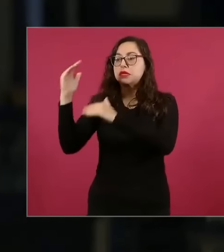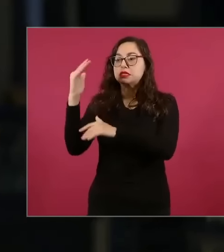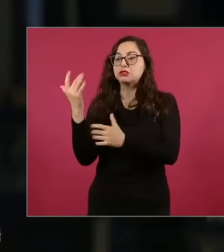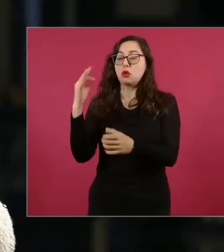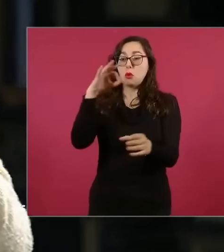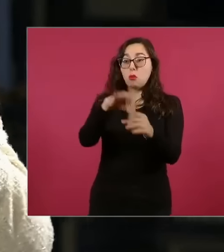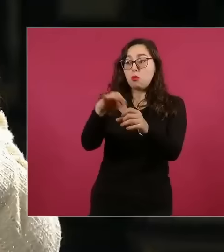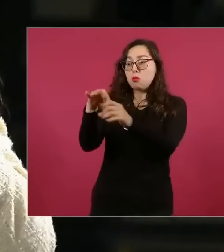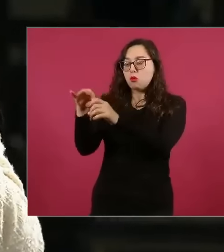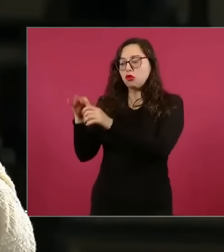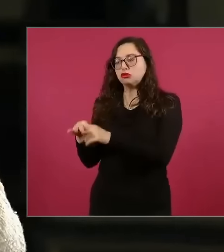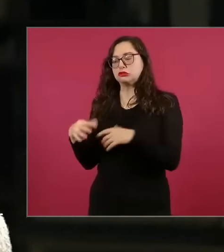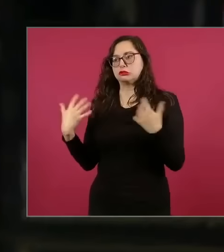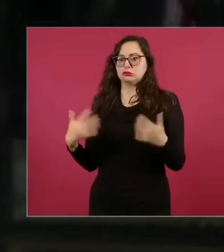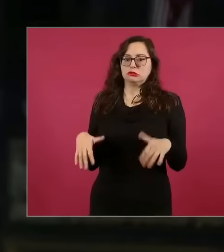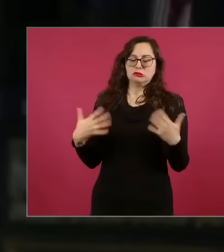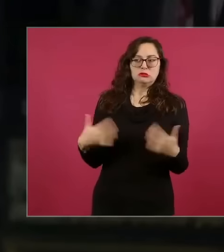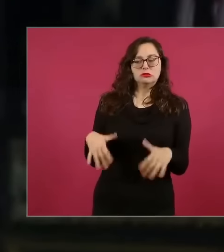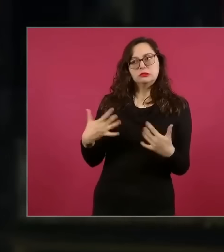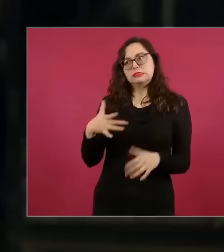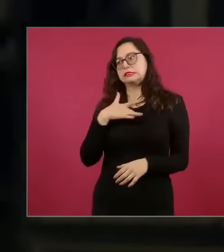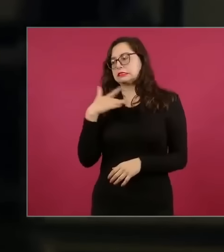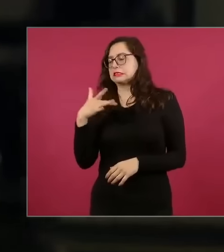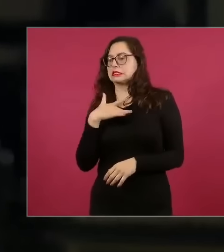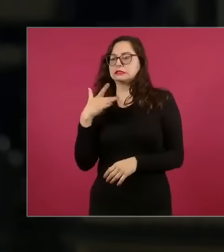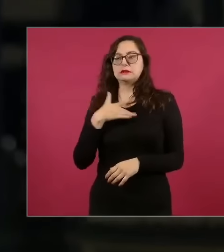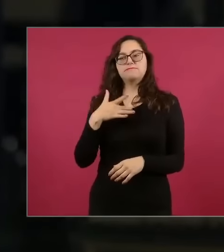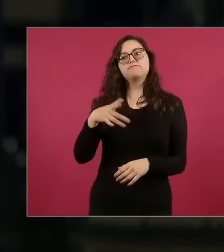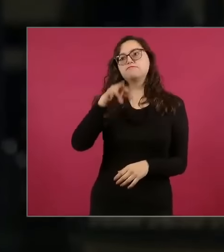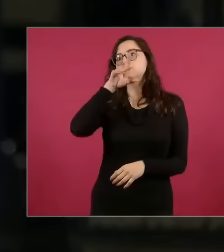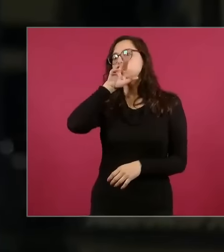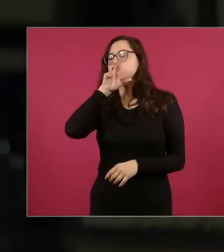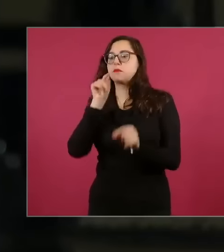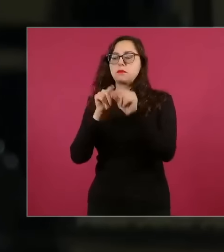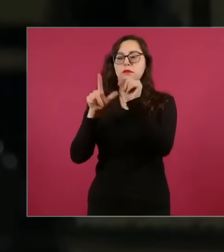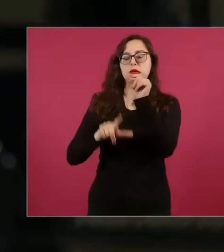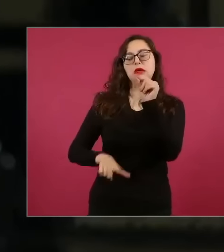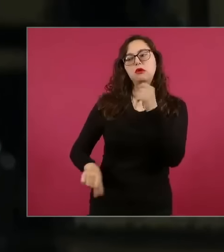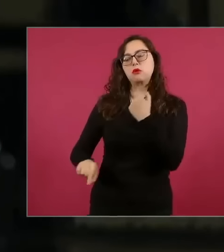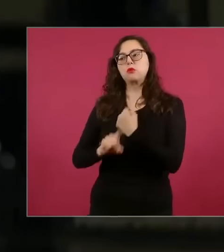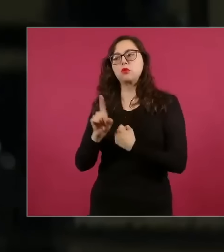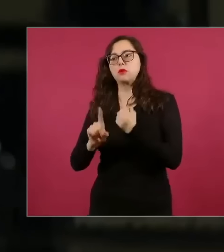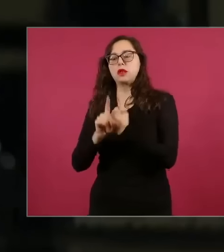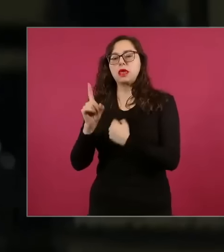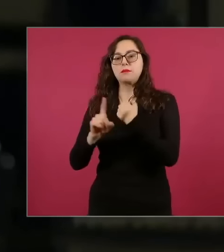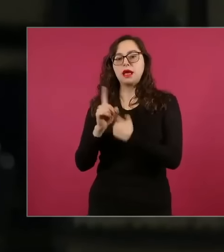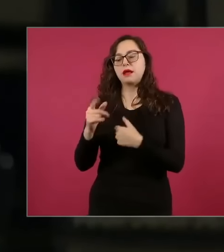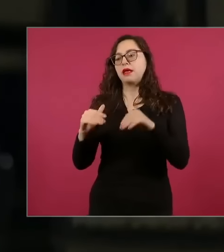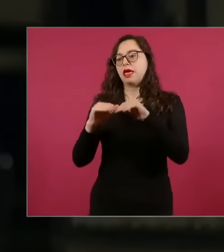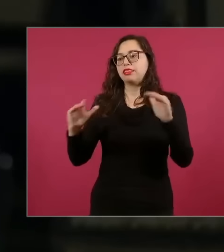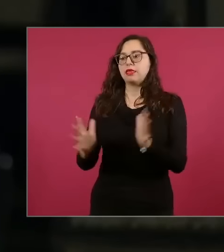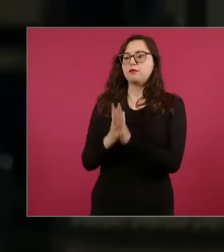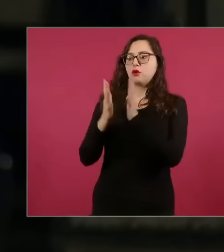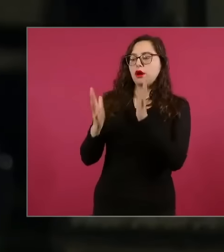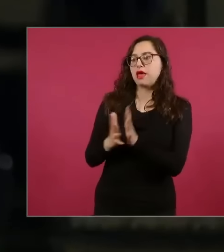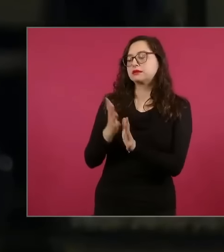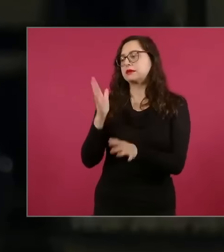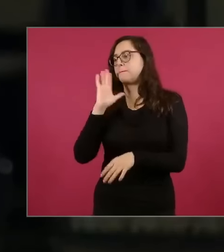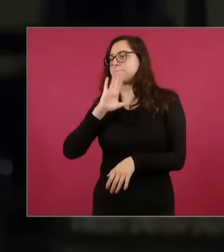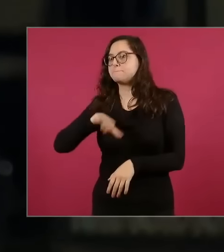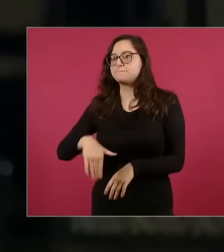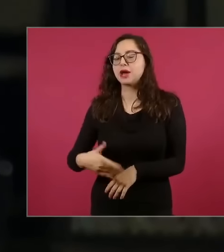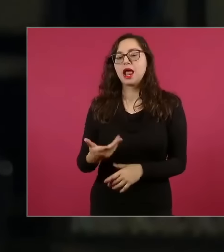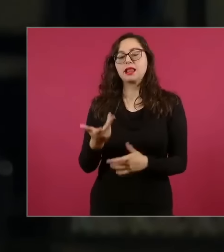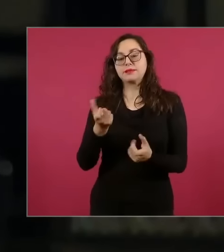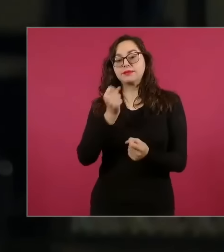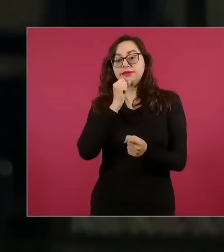pondría desde su punto de vista en riesgo la democracia mexicana. también dijo, entre otras cosas, que se pondría